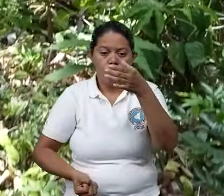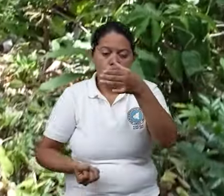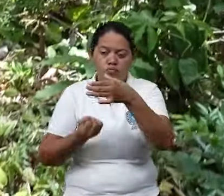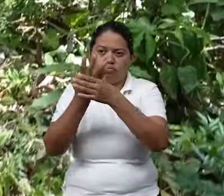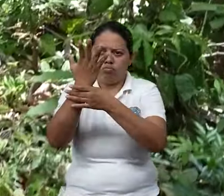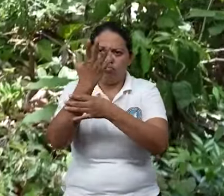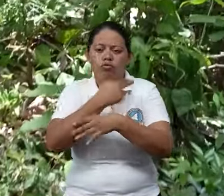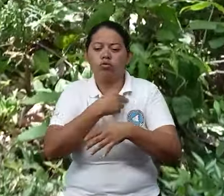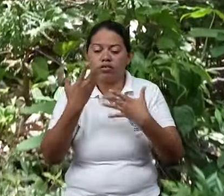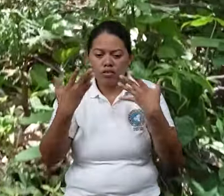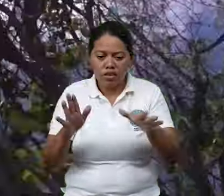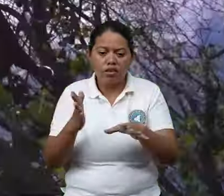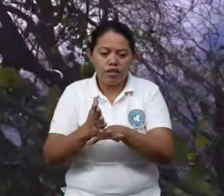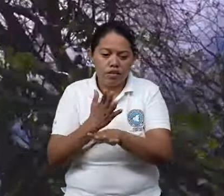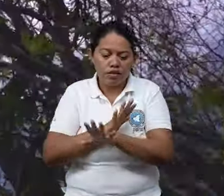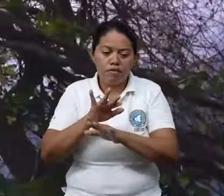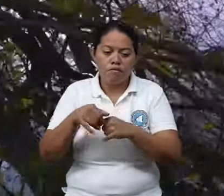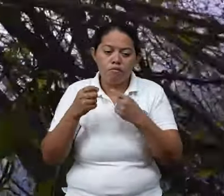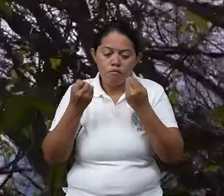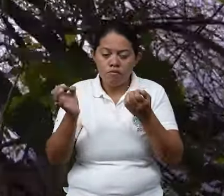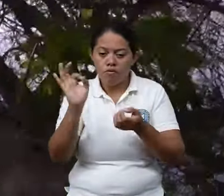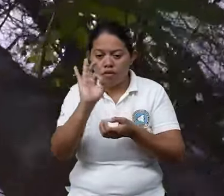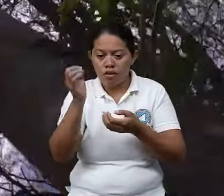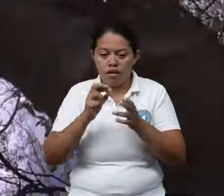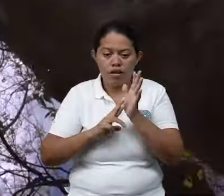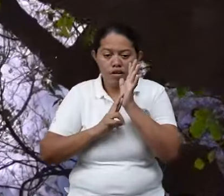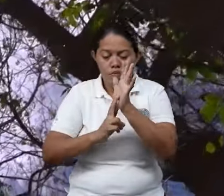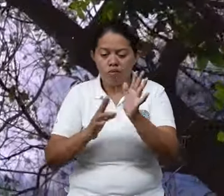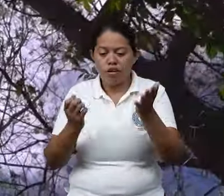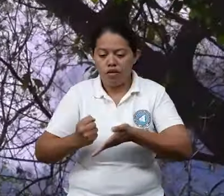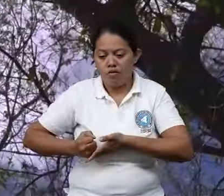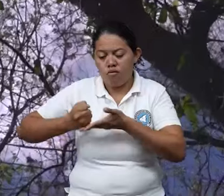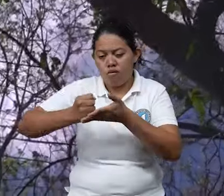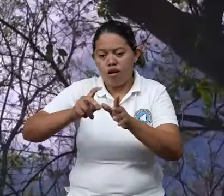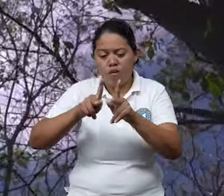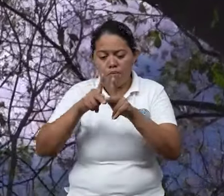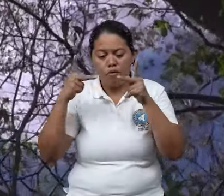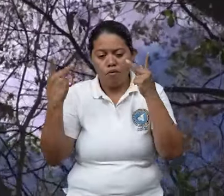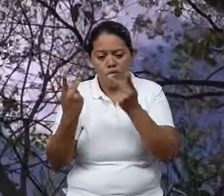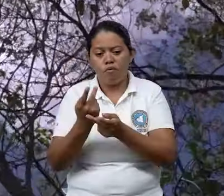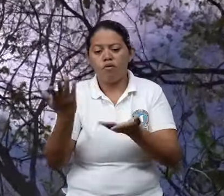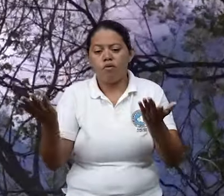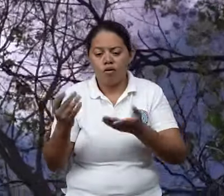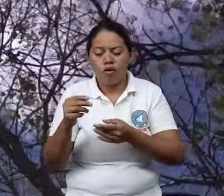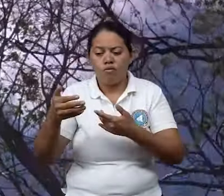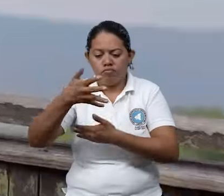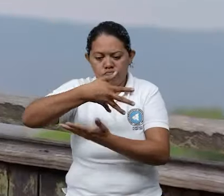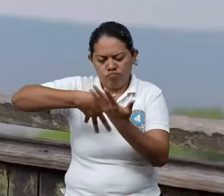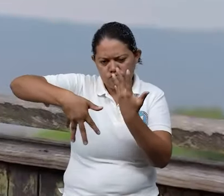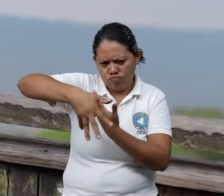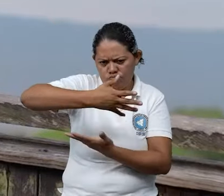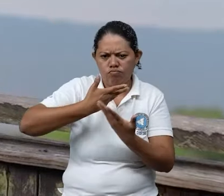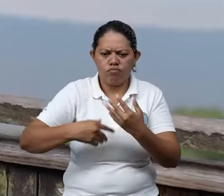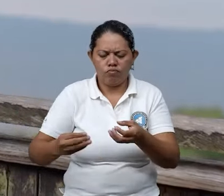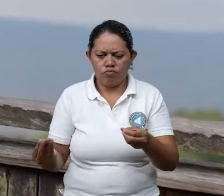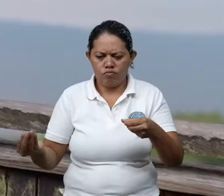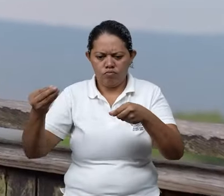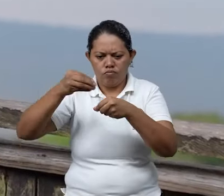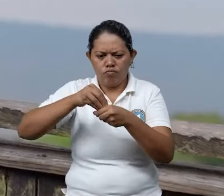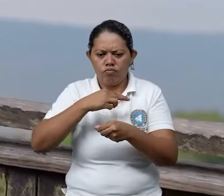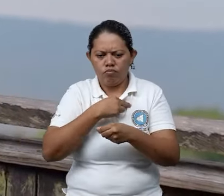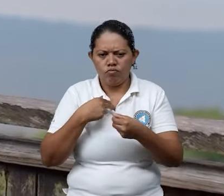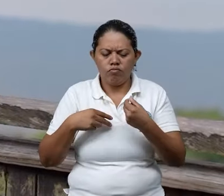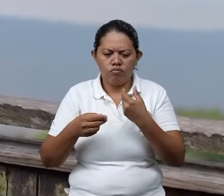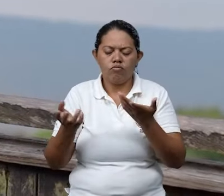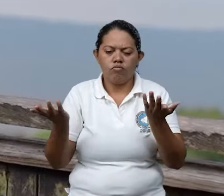volcánica, ya que permiten tener la respuesta local. Estos planes familiares se involucran y se incorporan en nuestros